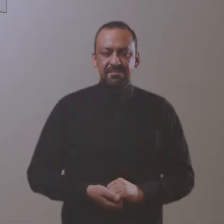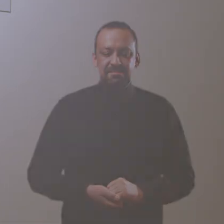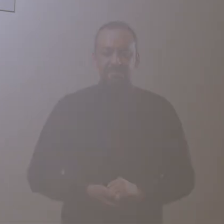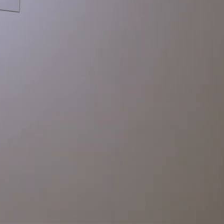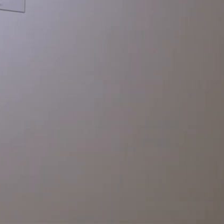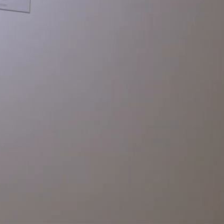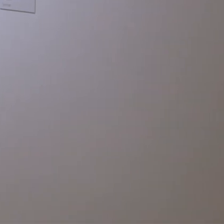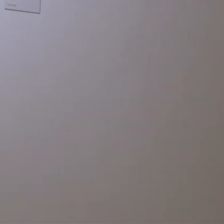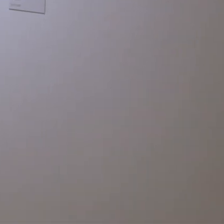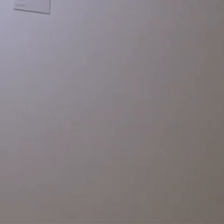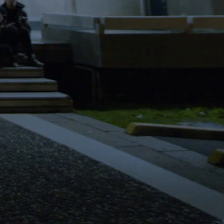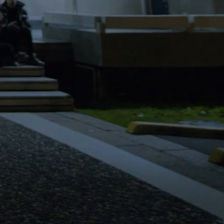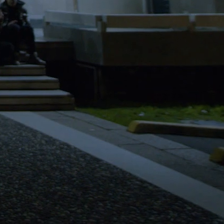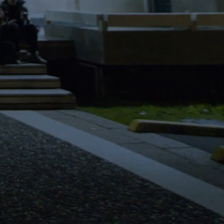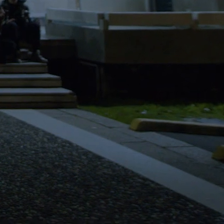Orozco.